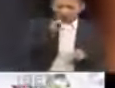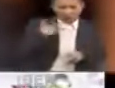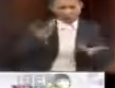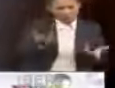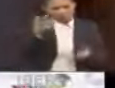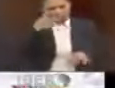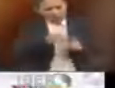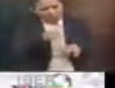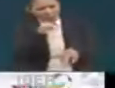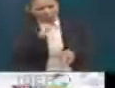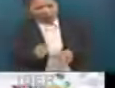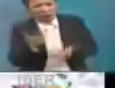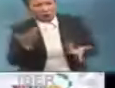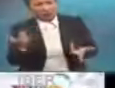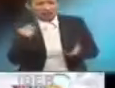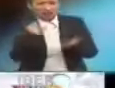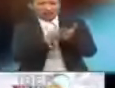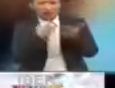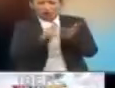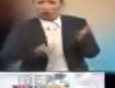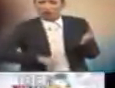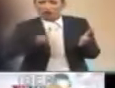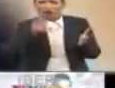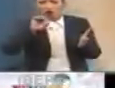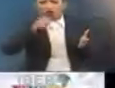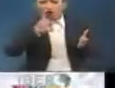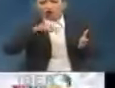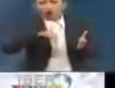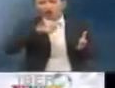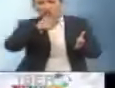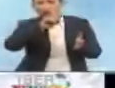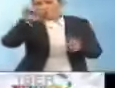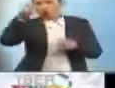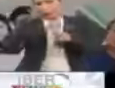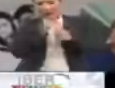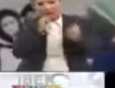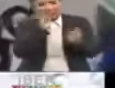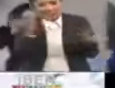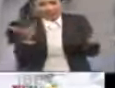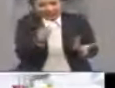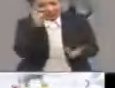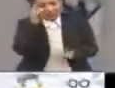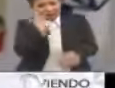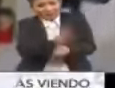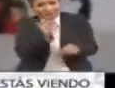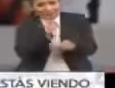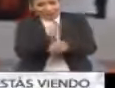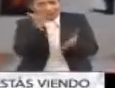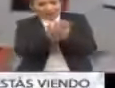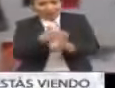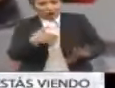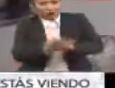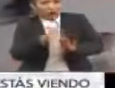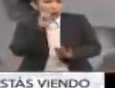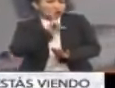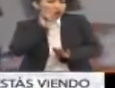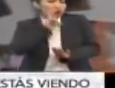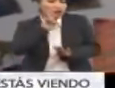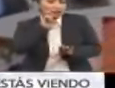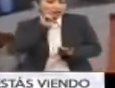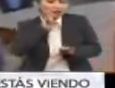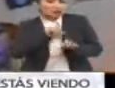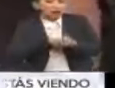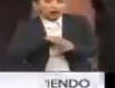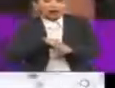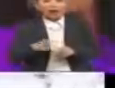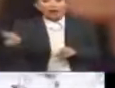violaciones masivas y ha criticado al gobierno del Congo y de otros países por no hacer lo suficiente para parar la violencia sexual. Nadia